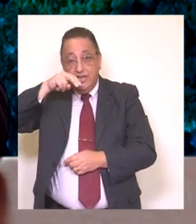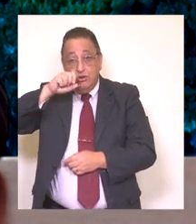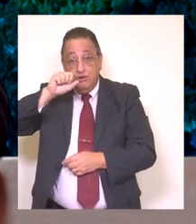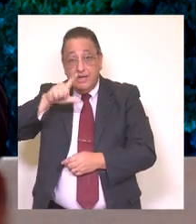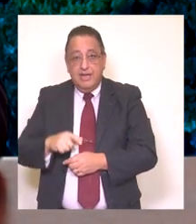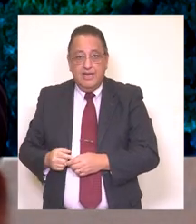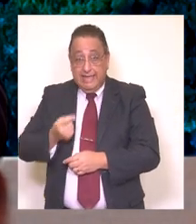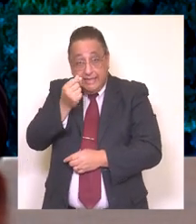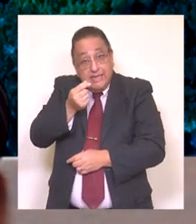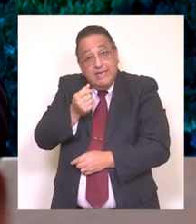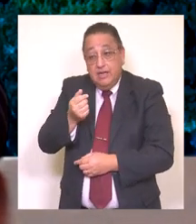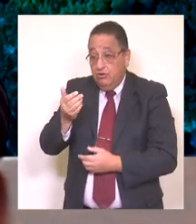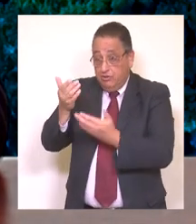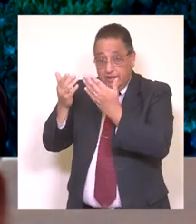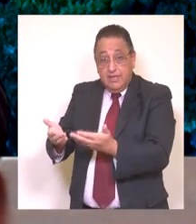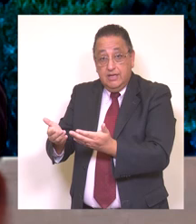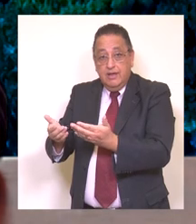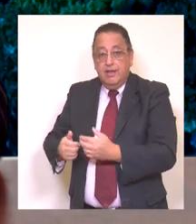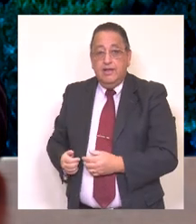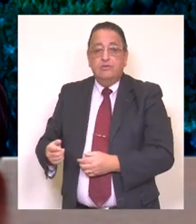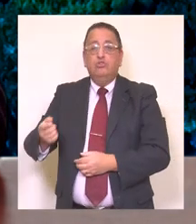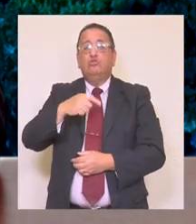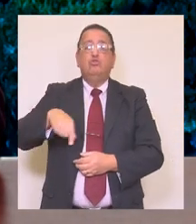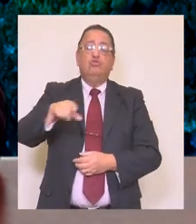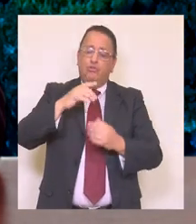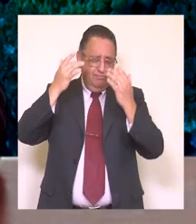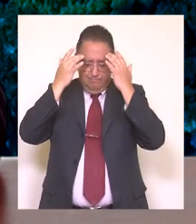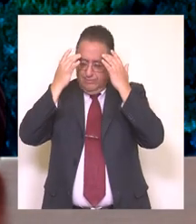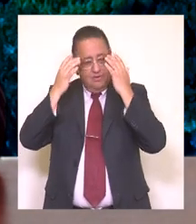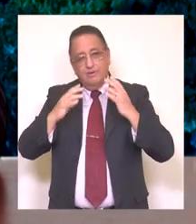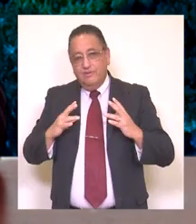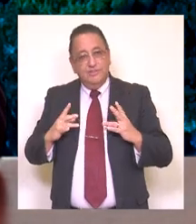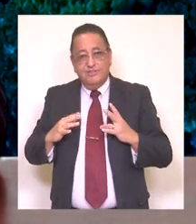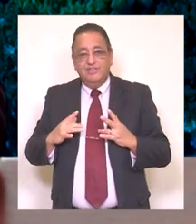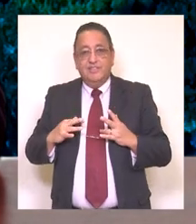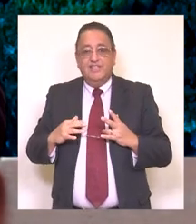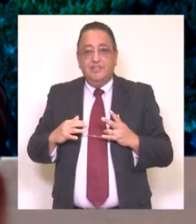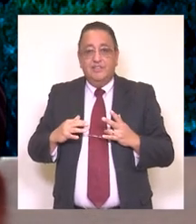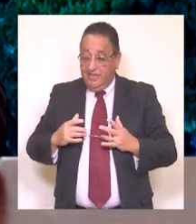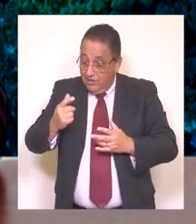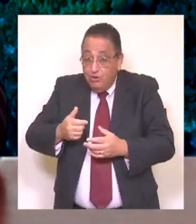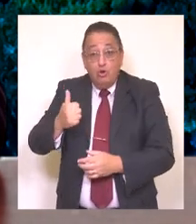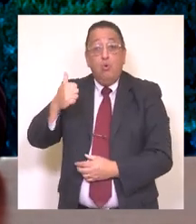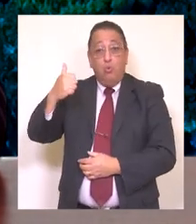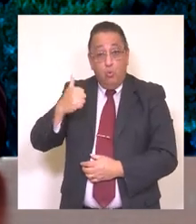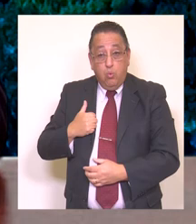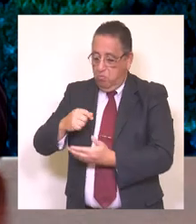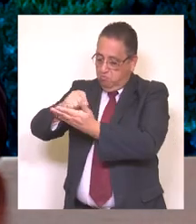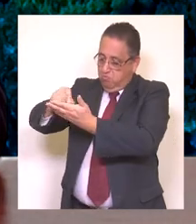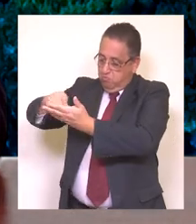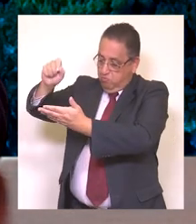A través de este fondo, hoy día podemos estar contentos y decir que hemos logrado la